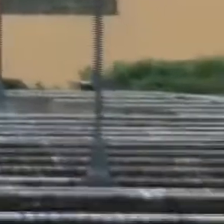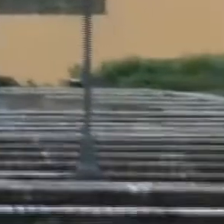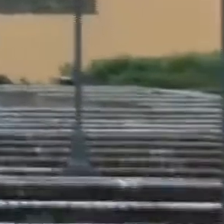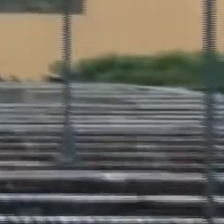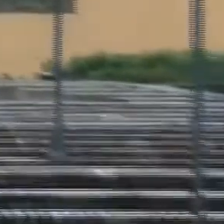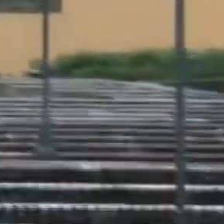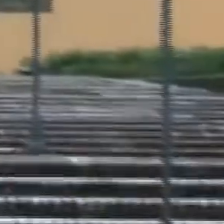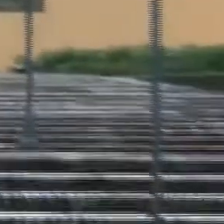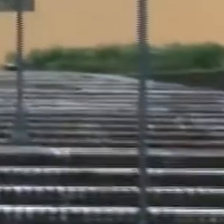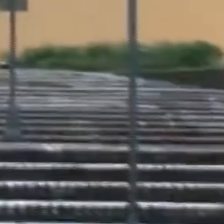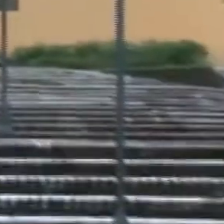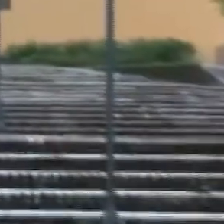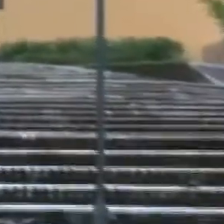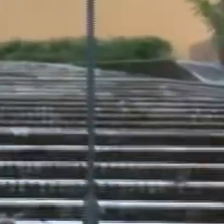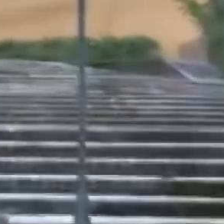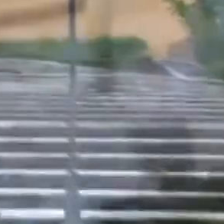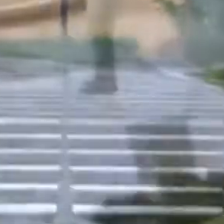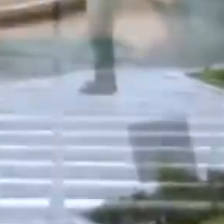a la